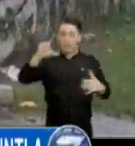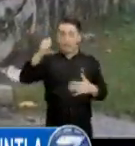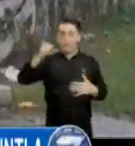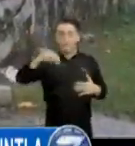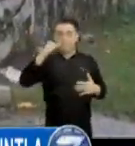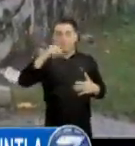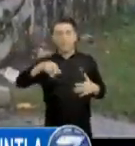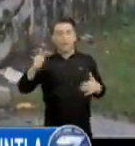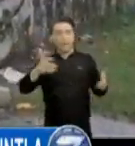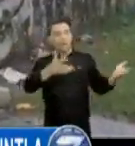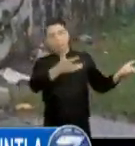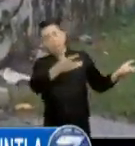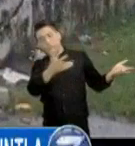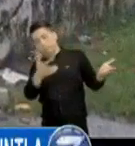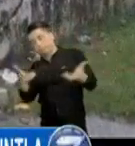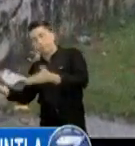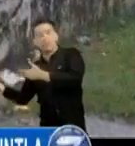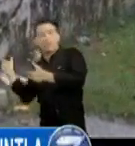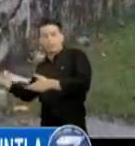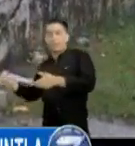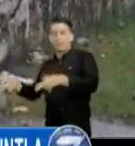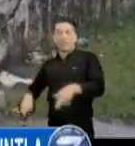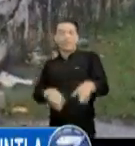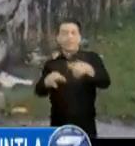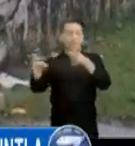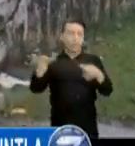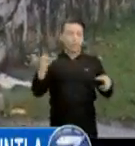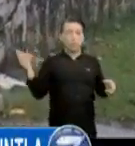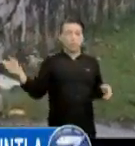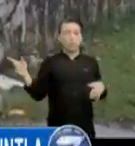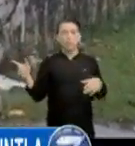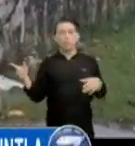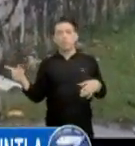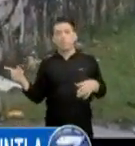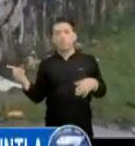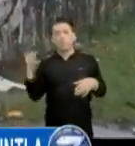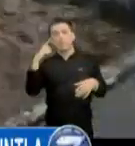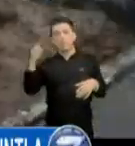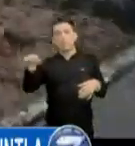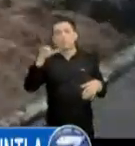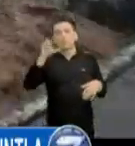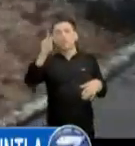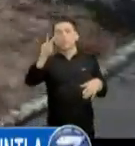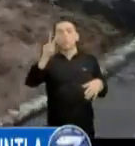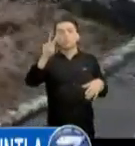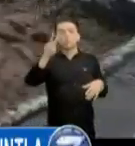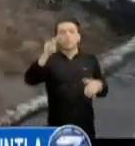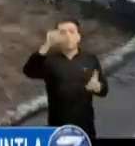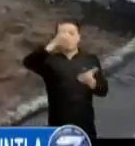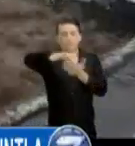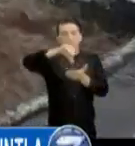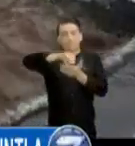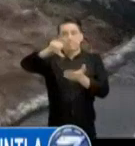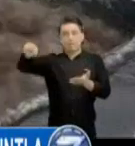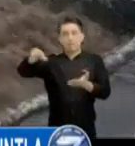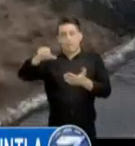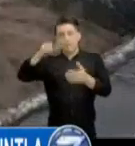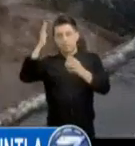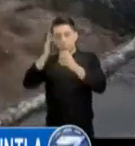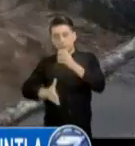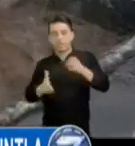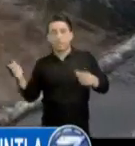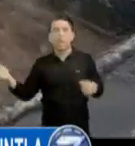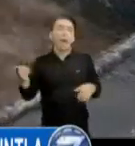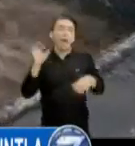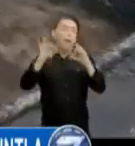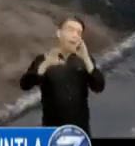se encuentra en la colonia popular, específicamente en la zona 2 de la cabecera departamental de Escuintla. Algunos lugares